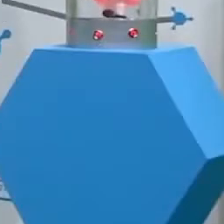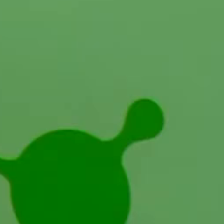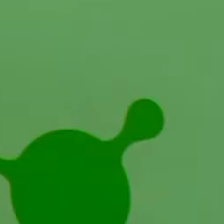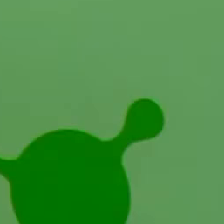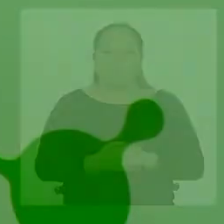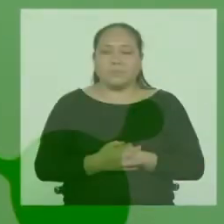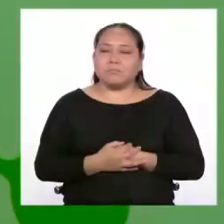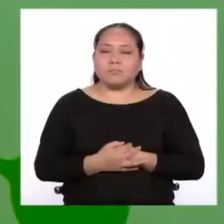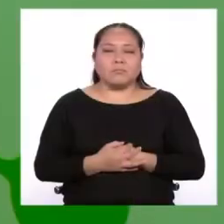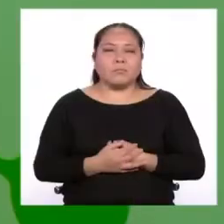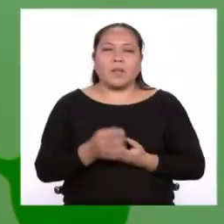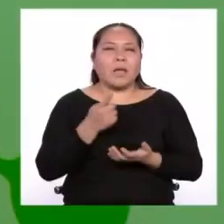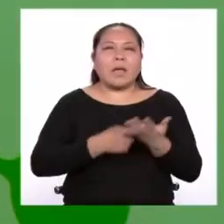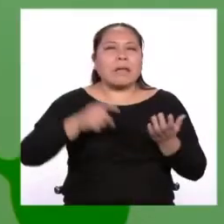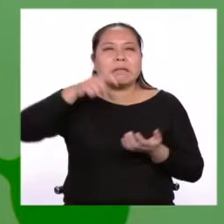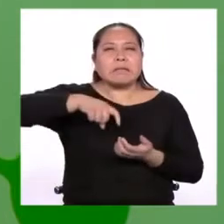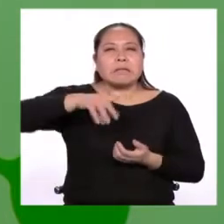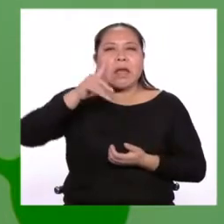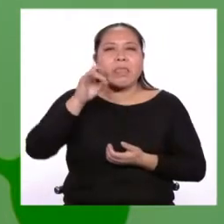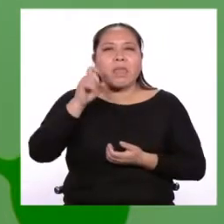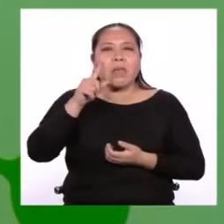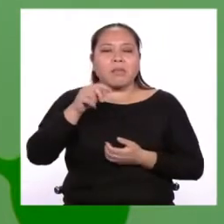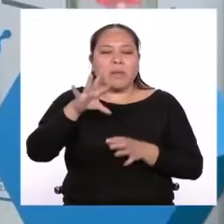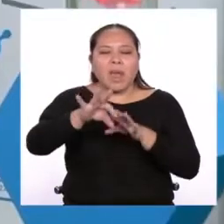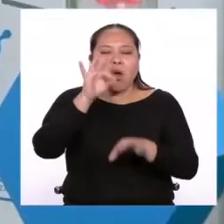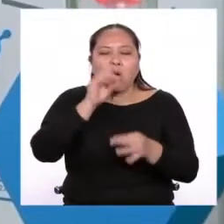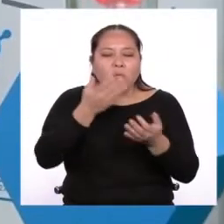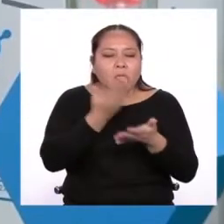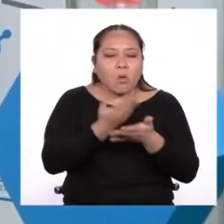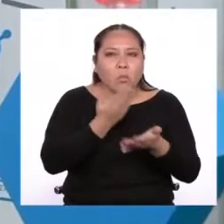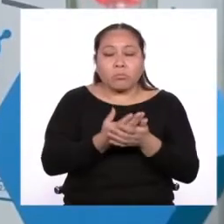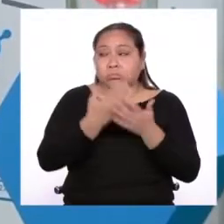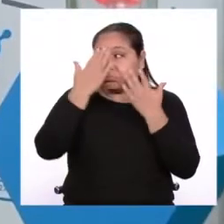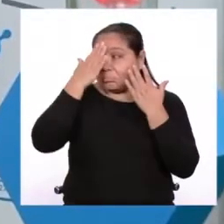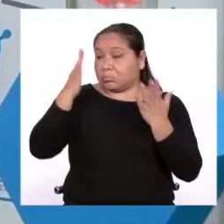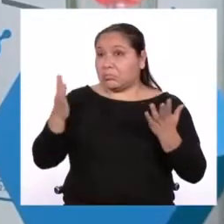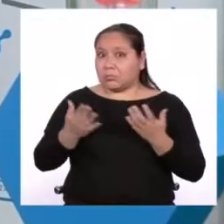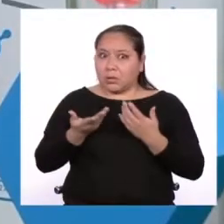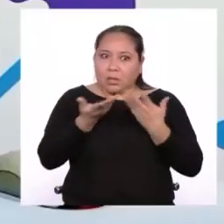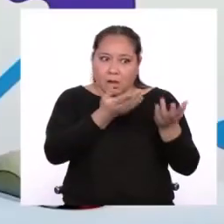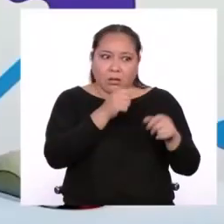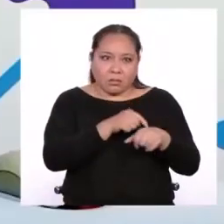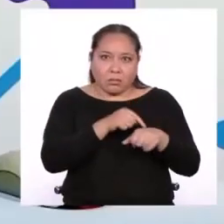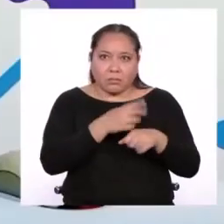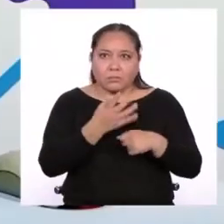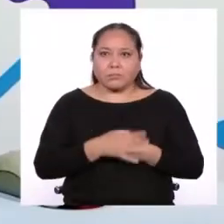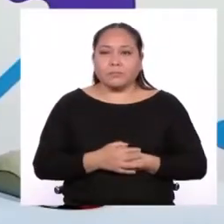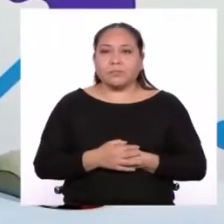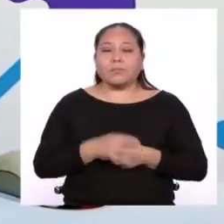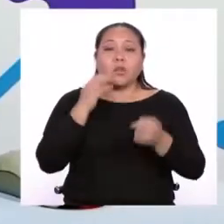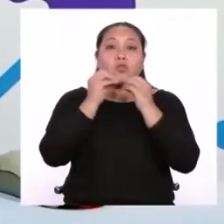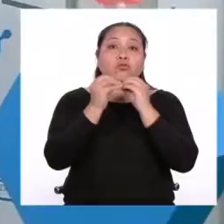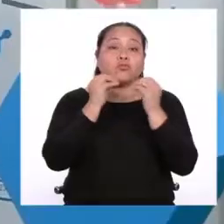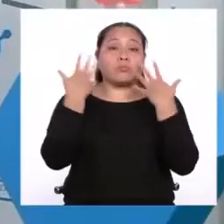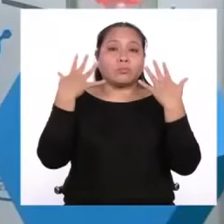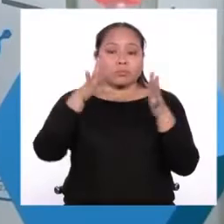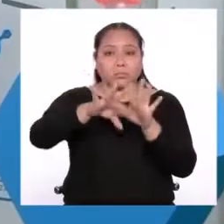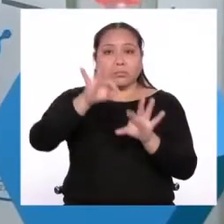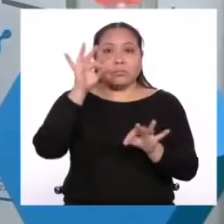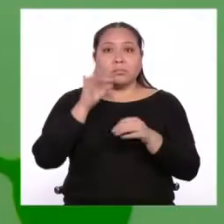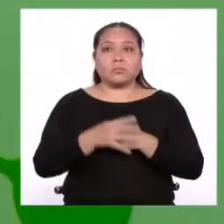¿Qué tanto necesita Delta para encontrar las pruebas? No sé, cerebro, pero dale tiempo. Solución encontrada.